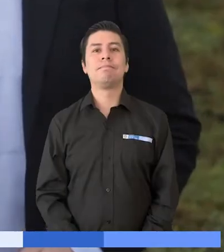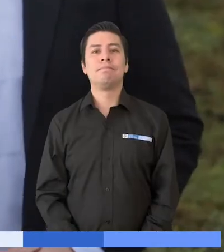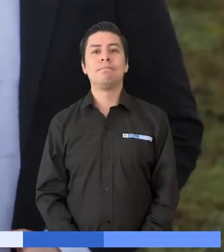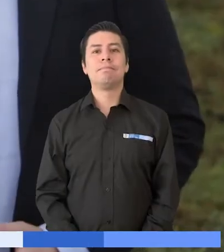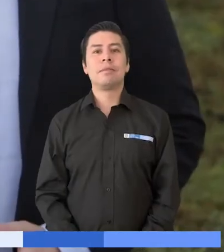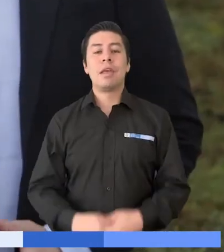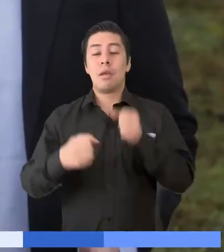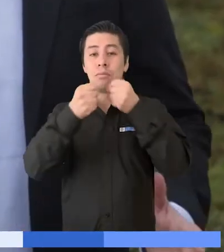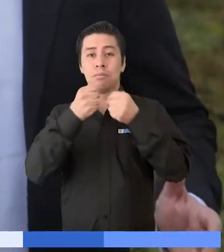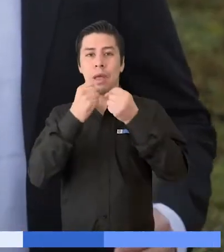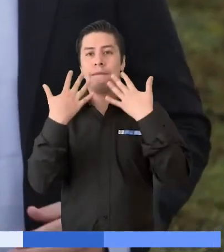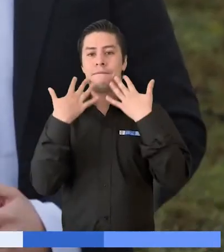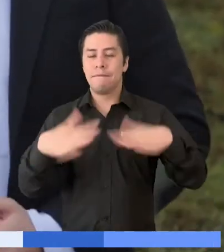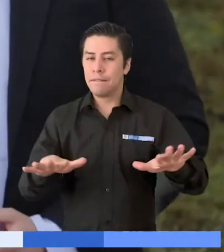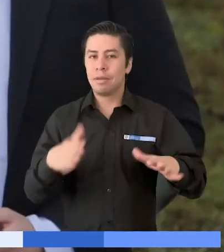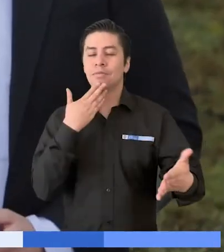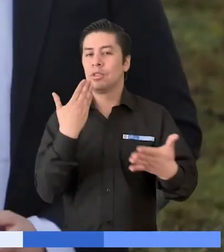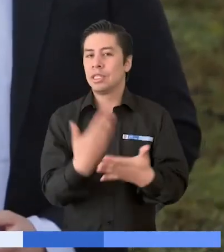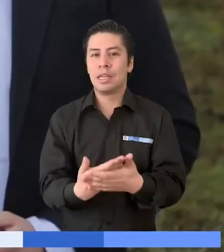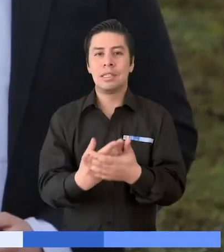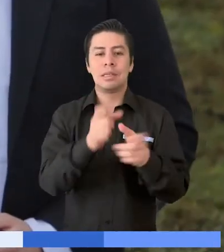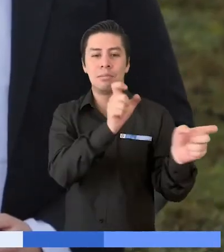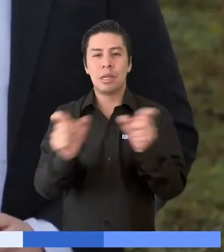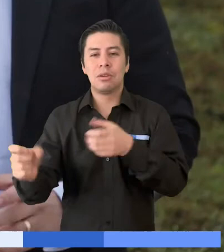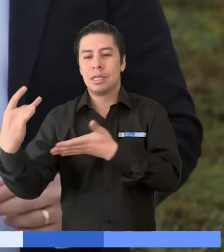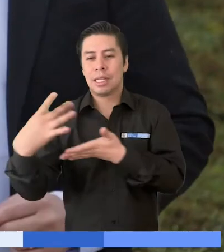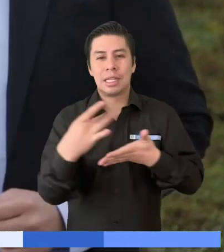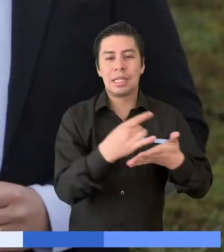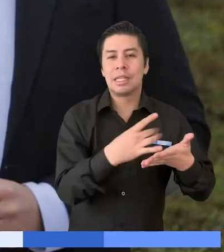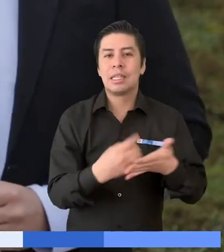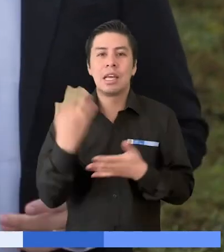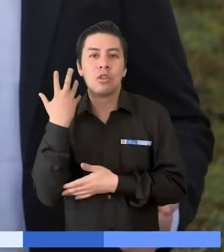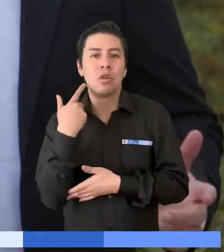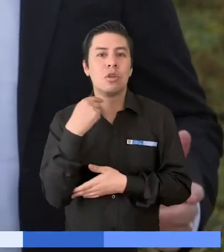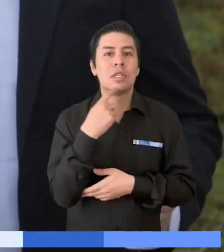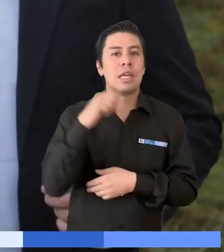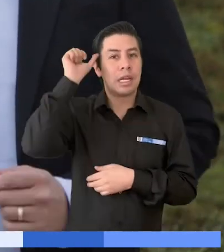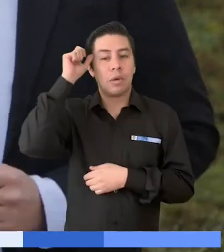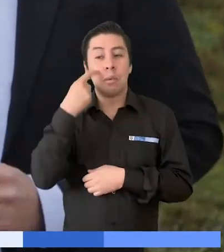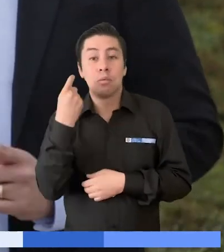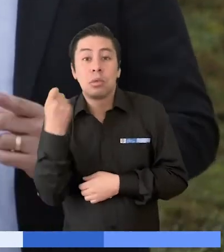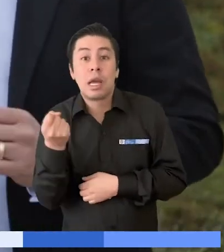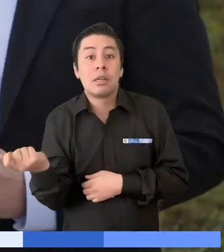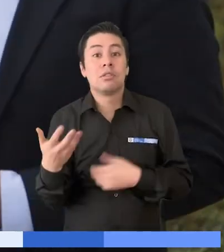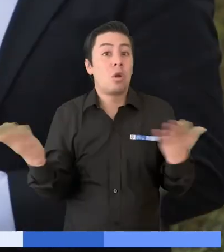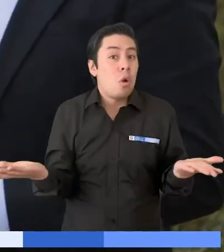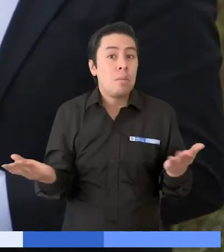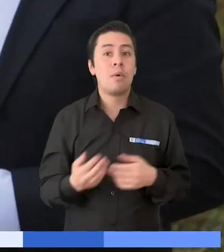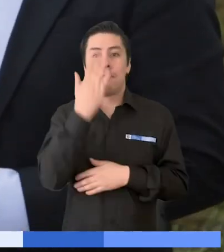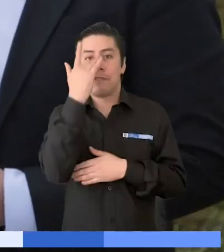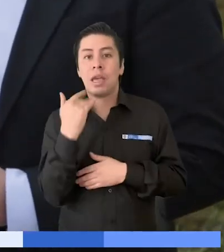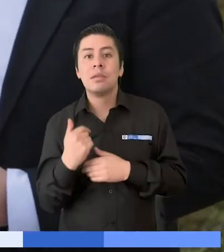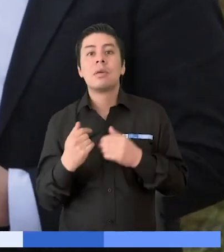Hasta aquí el informativo de noticias. Muchas gracias a las personas que nos escriben a diario. Recuerden que pueden seguirnos en nuestras redes sociales a través de